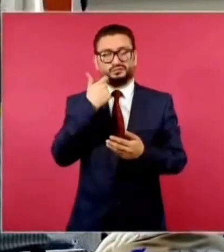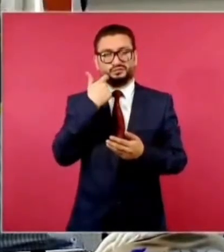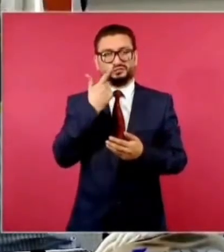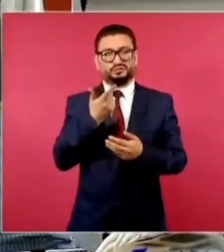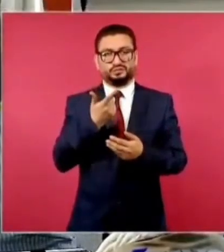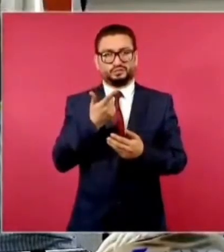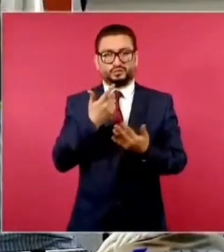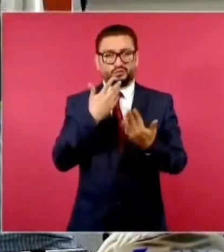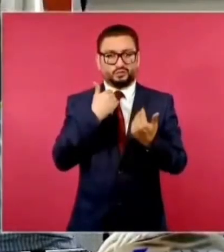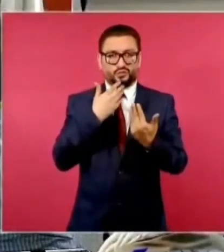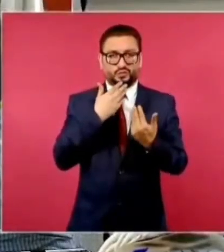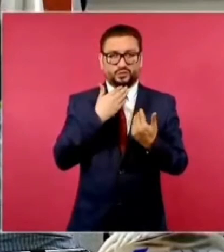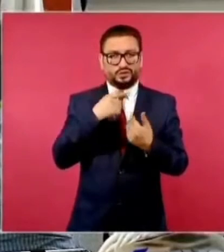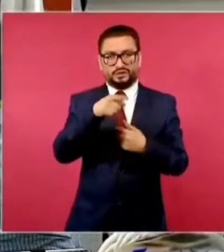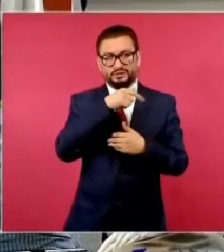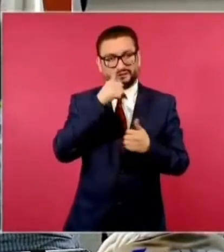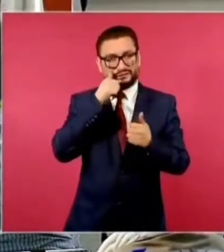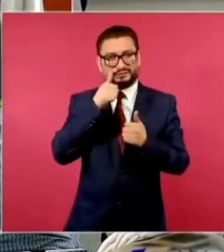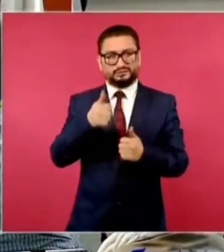inversión en eso.